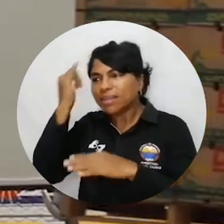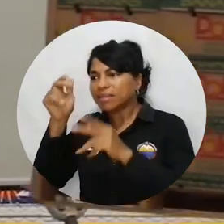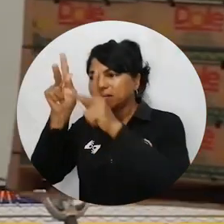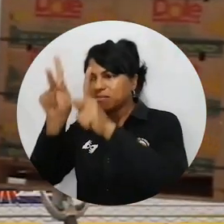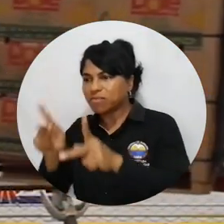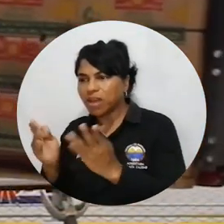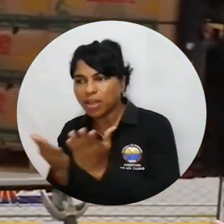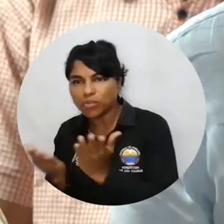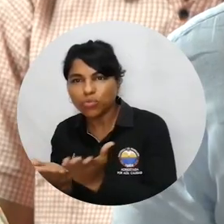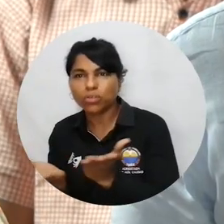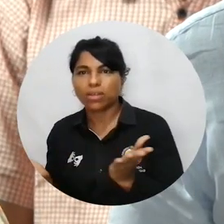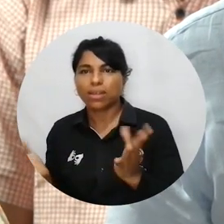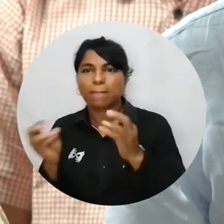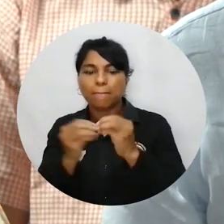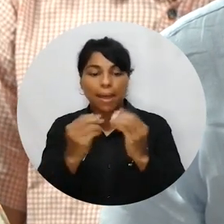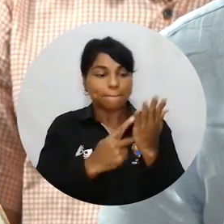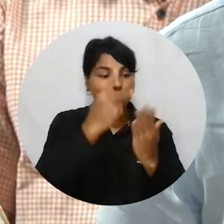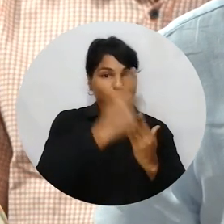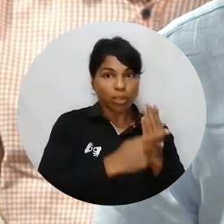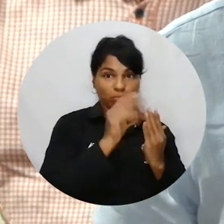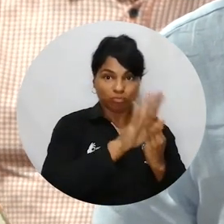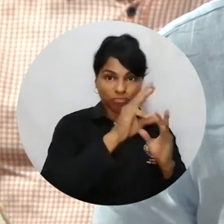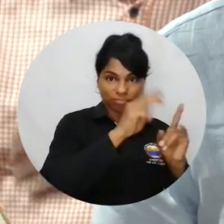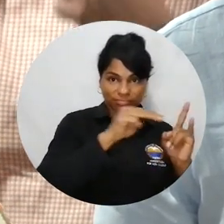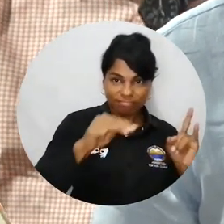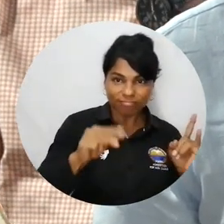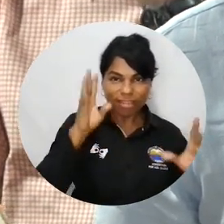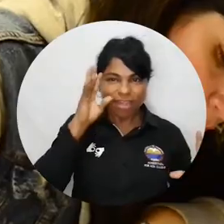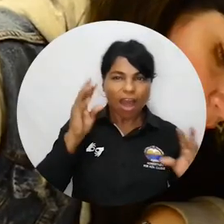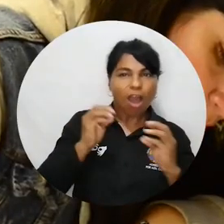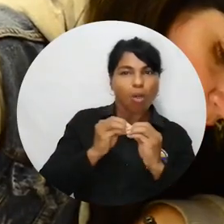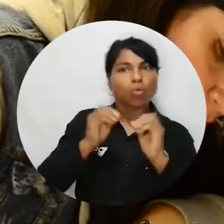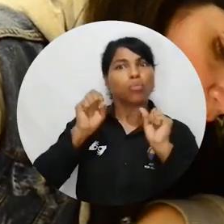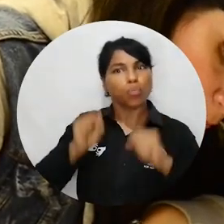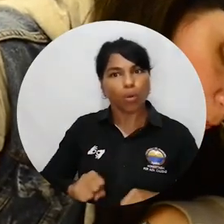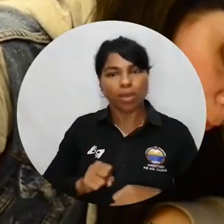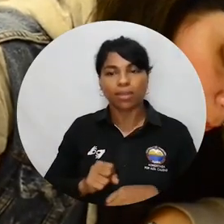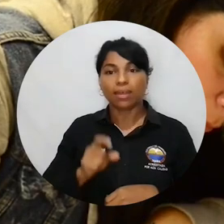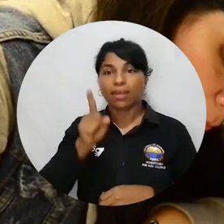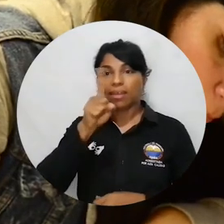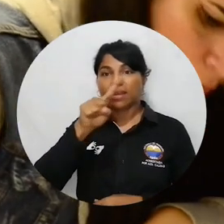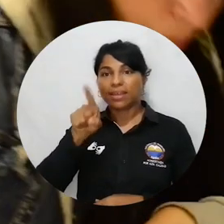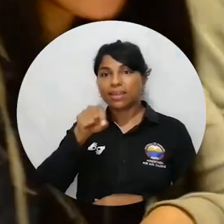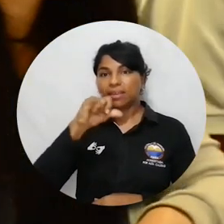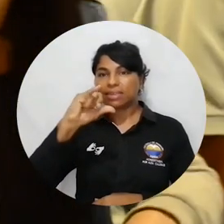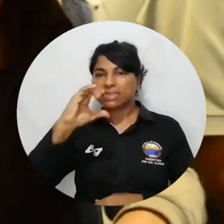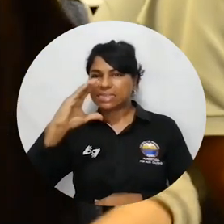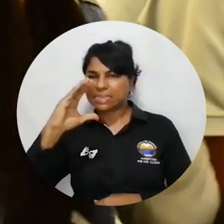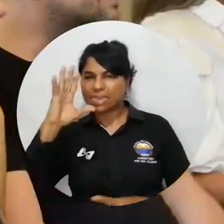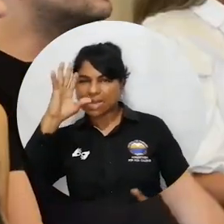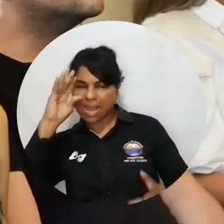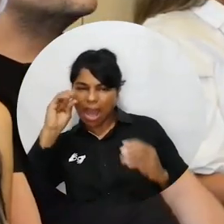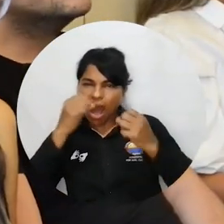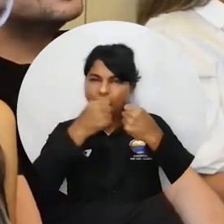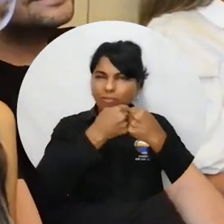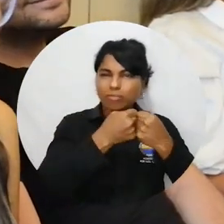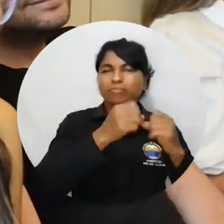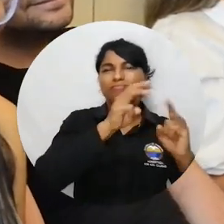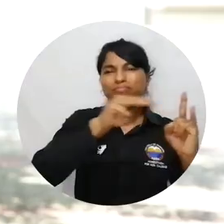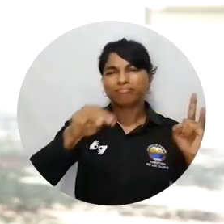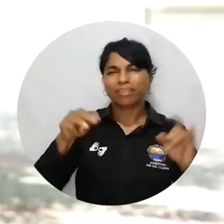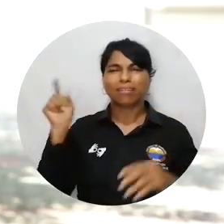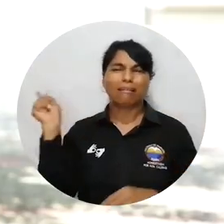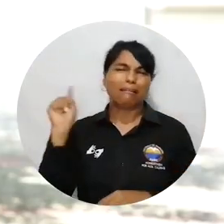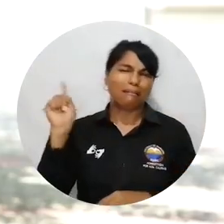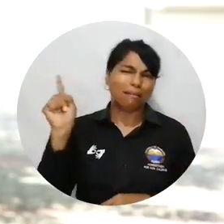la superintendente invitó formalmente a que estudiantes del programa de derecho realicen sus prácticas profesionales y judicaturas en la entidad. Este